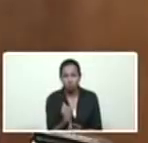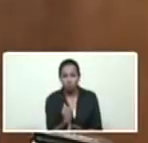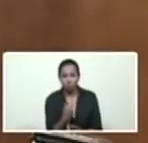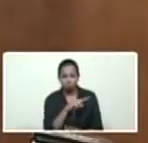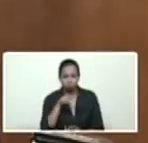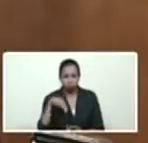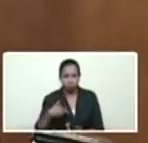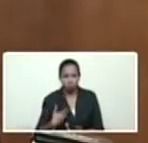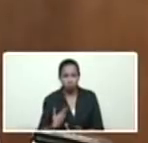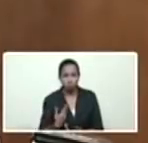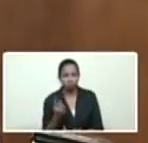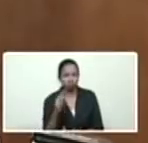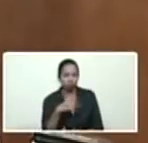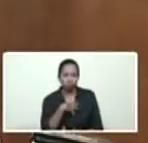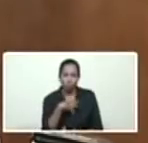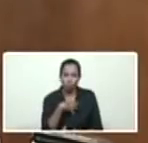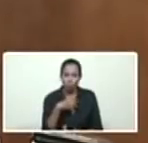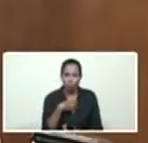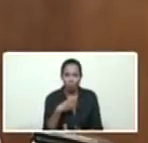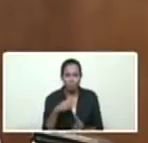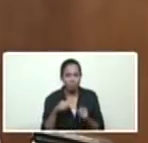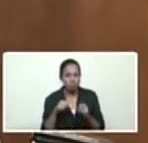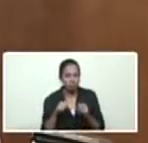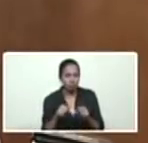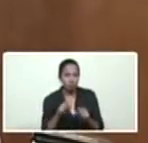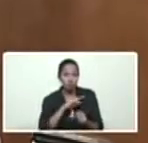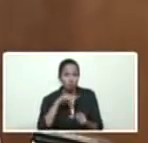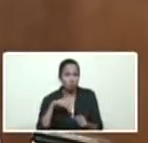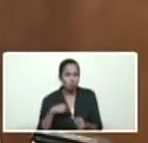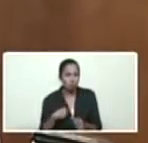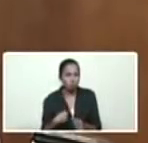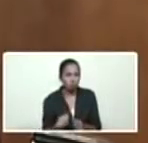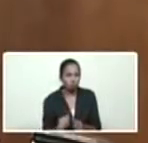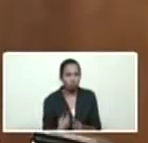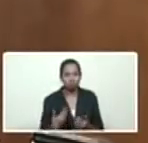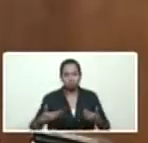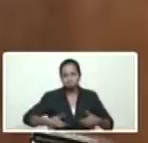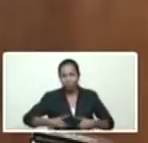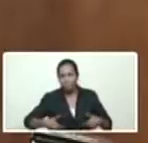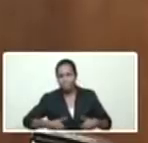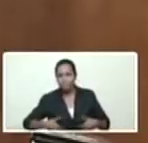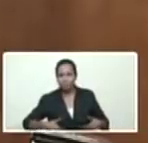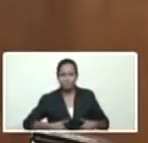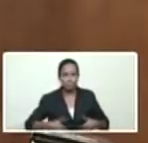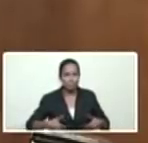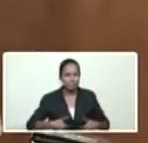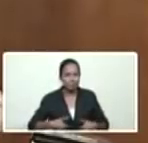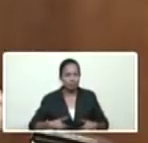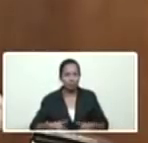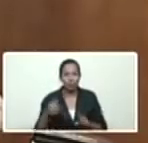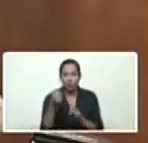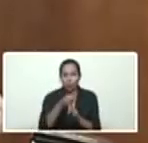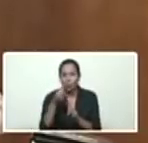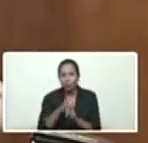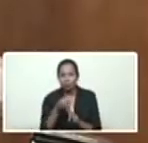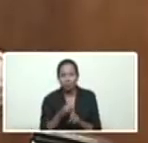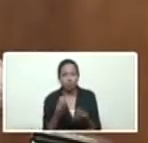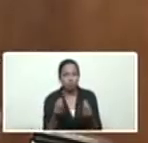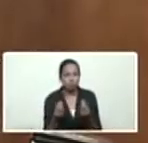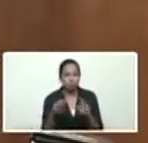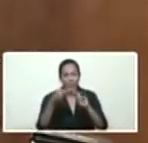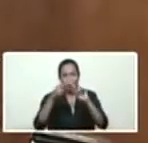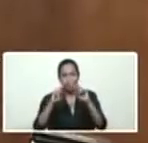nosotros no podemos permitirlo tenemos que estar en fase de resistencia en fase de lucha en paz